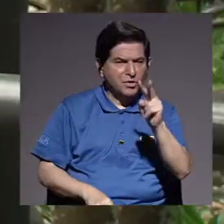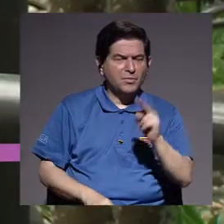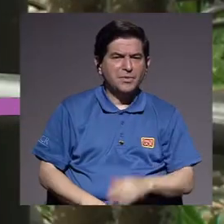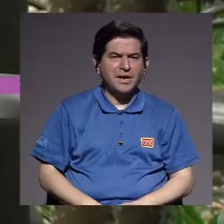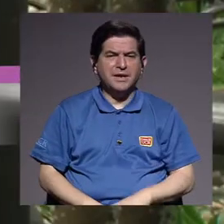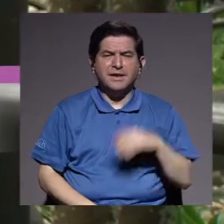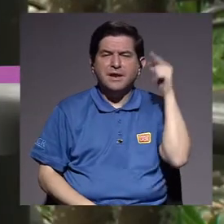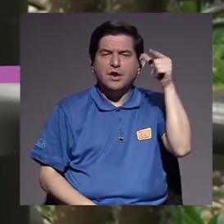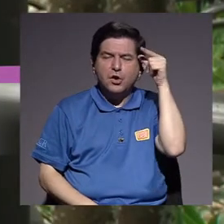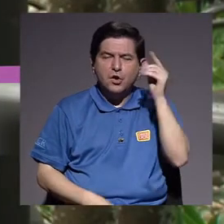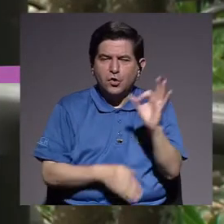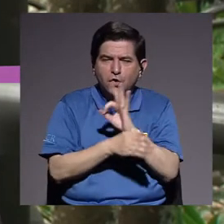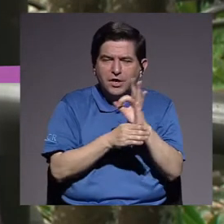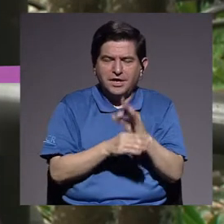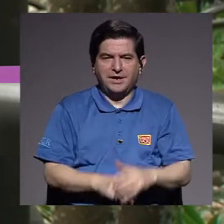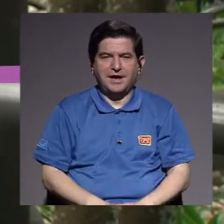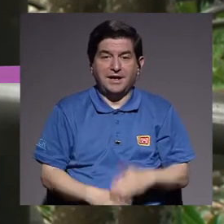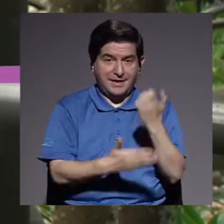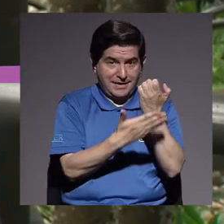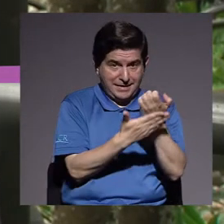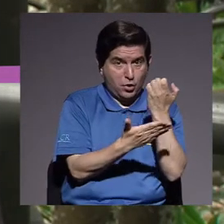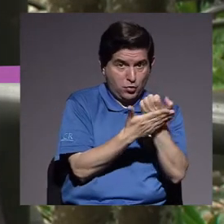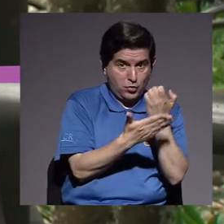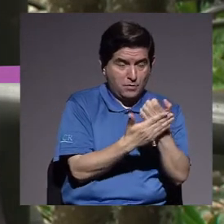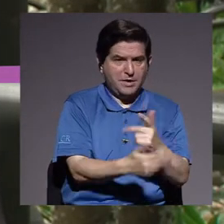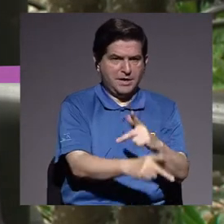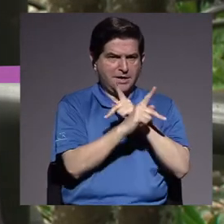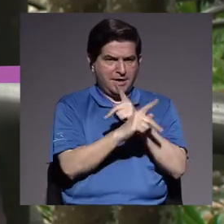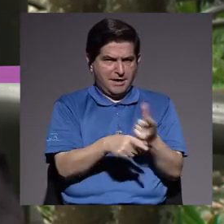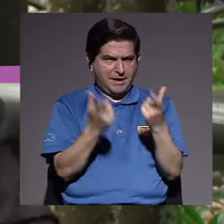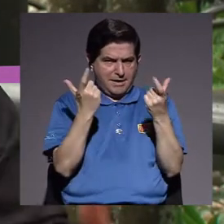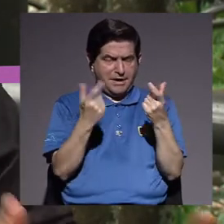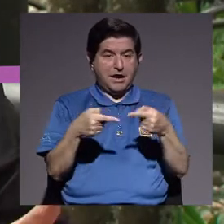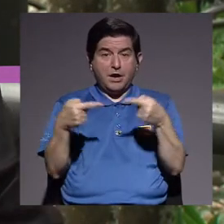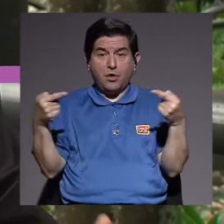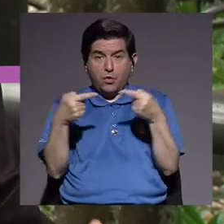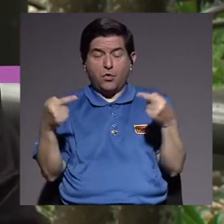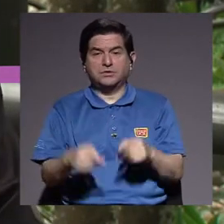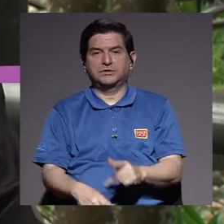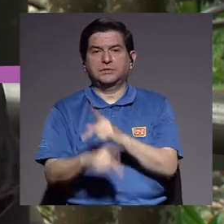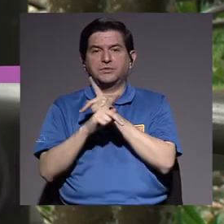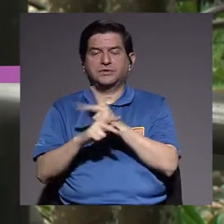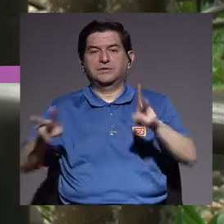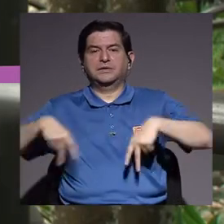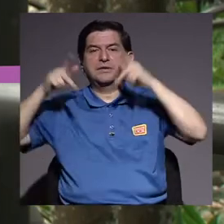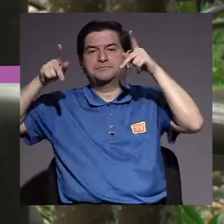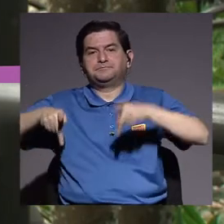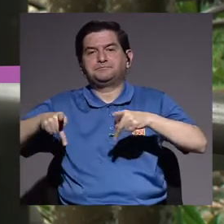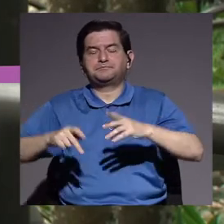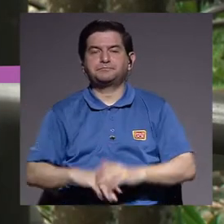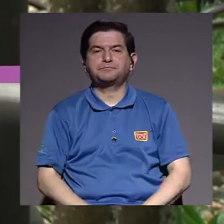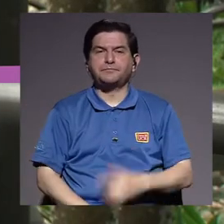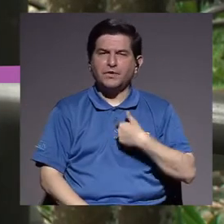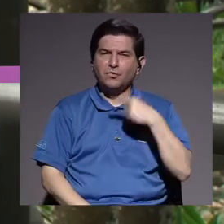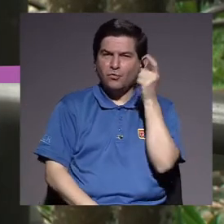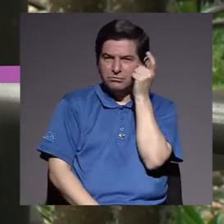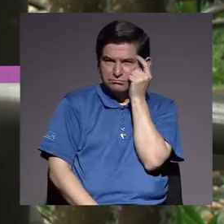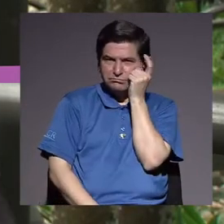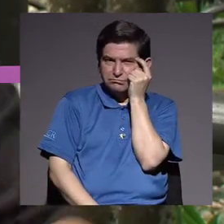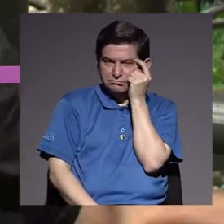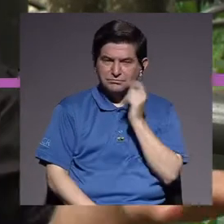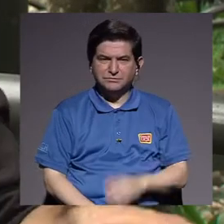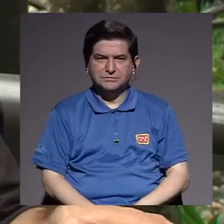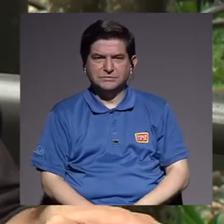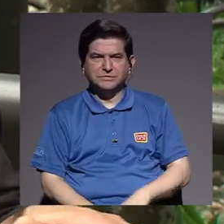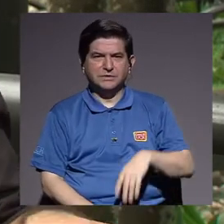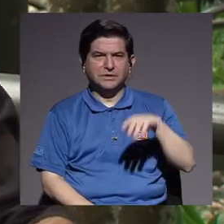funcionando, lógicas fuertes, ¿no? La lógica económica que resguarda la ganancia versus la lógica que debería resguardar la vida de las personas. Y uno debería pensar que la